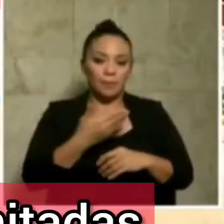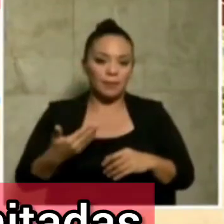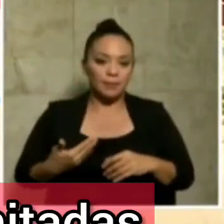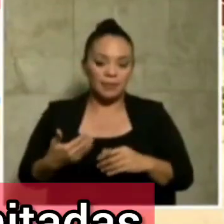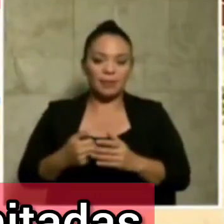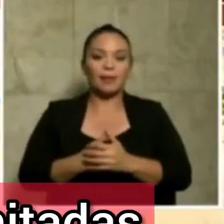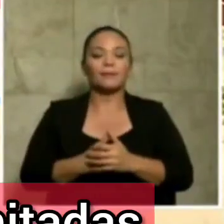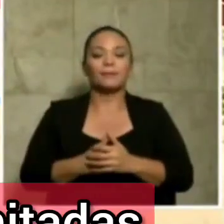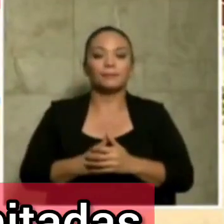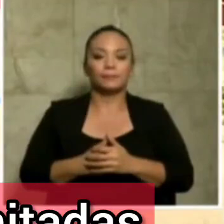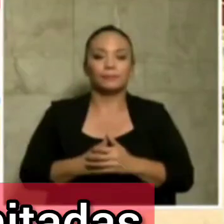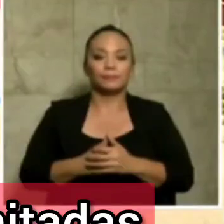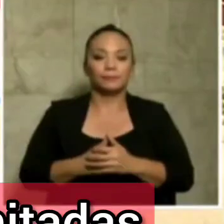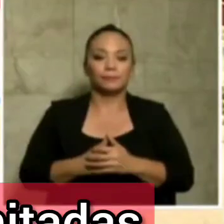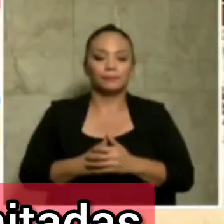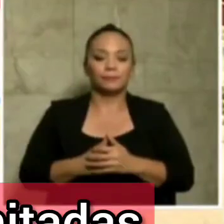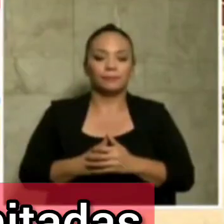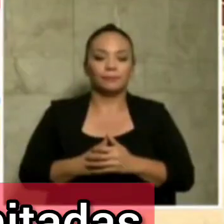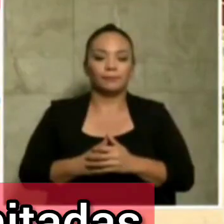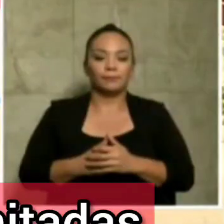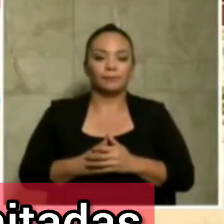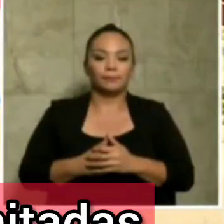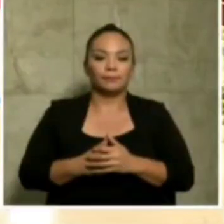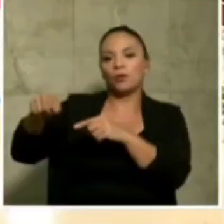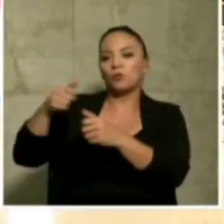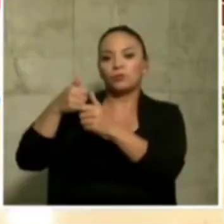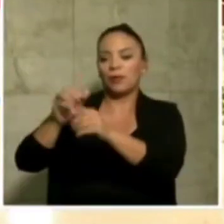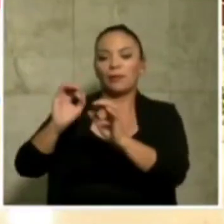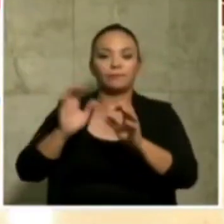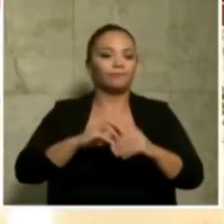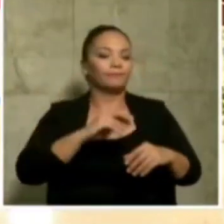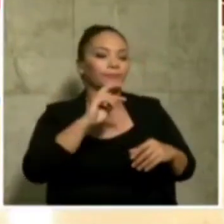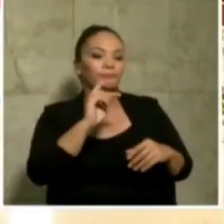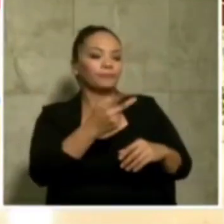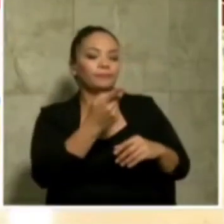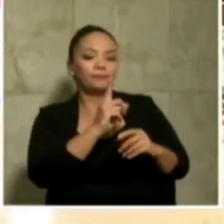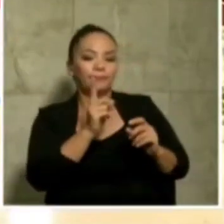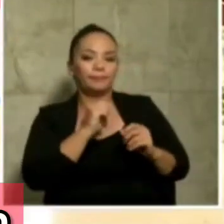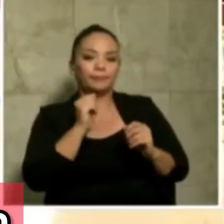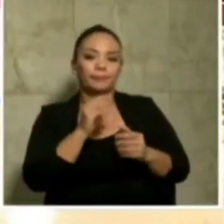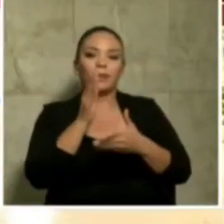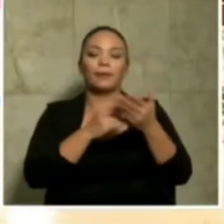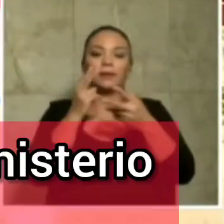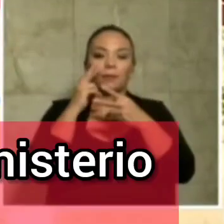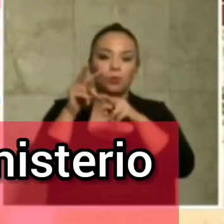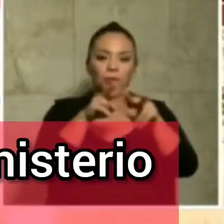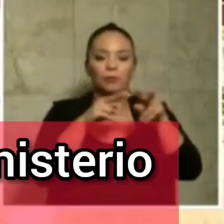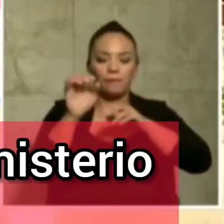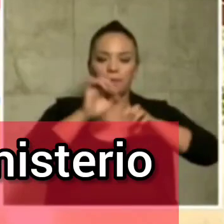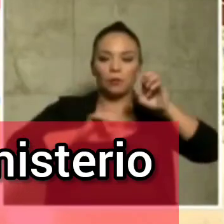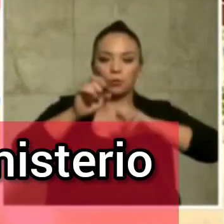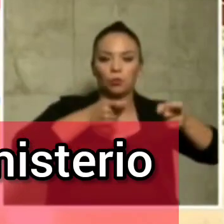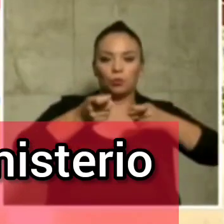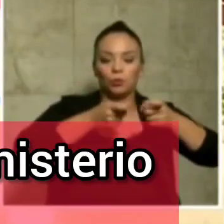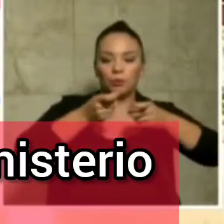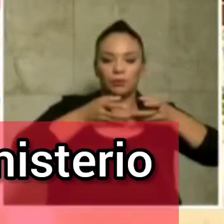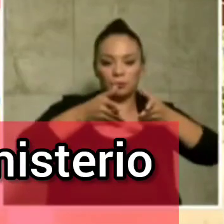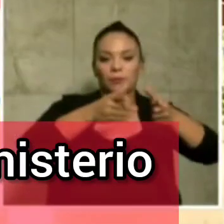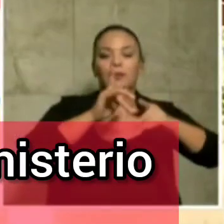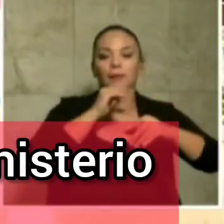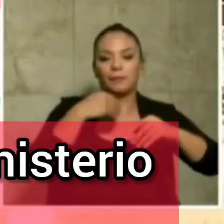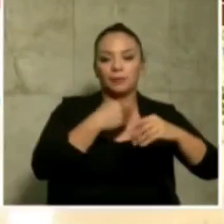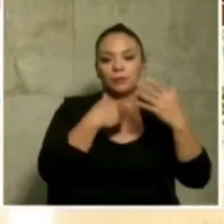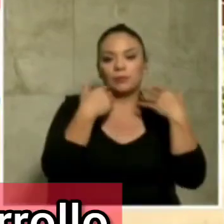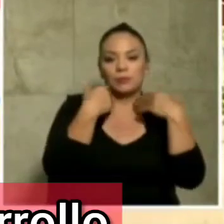tengo las competencias muy bien delimitadas. La parte de monitoreo, evaluación, control y direccionamiento lo tiene el